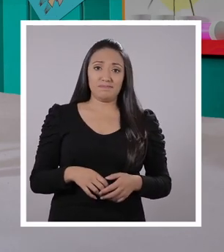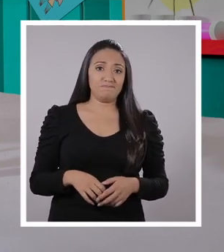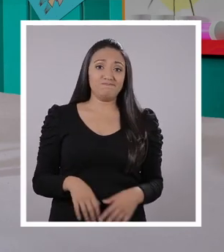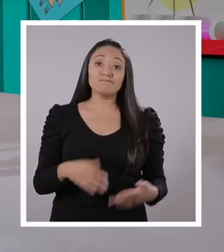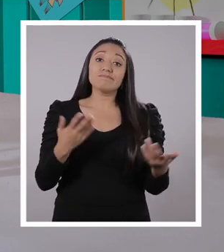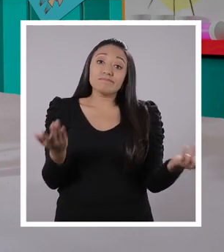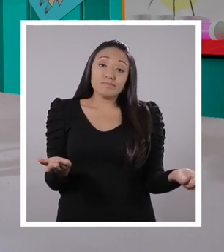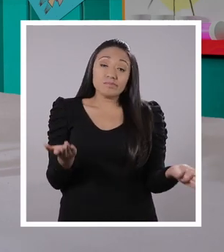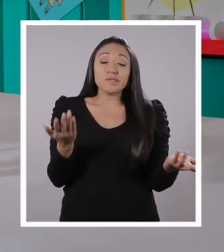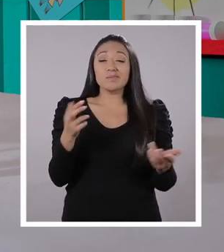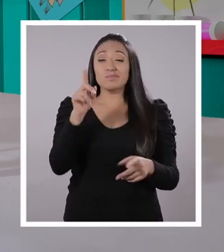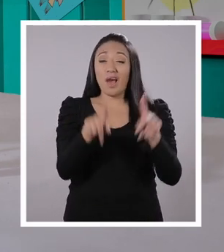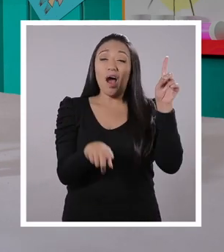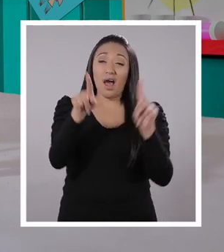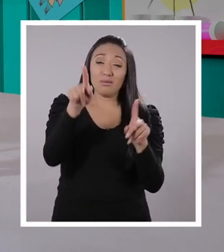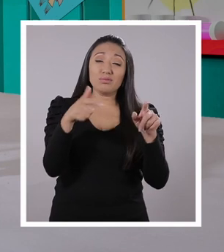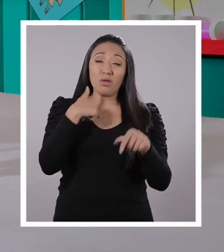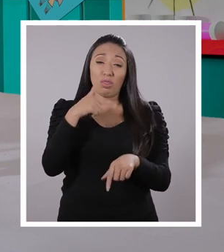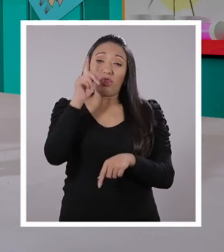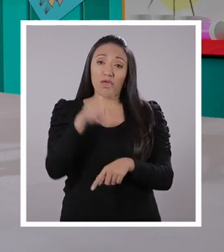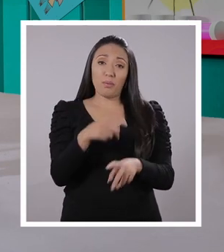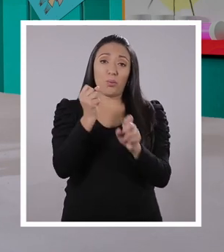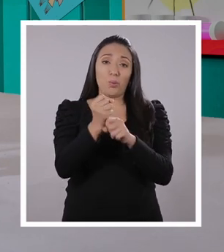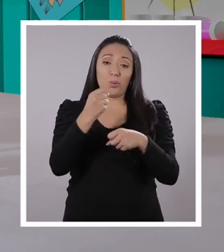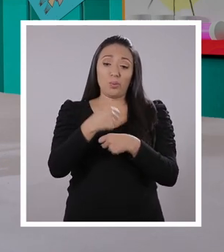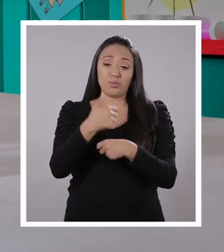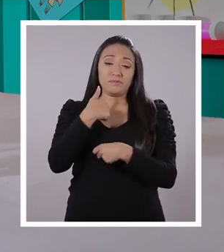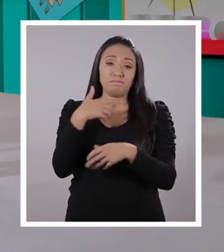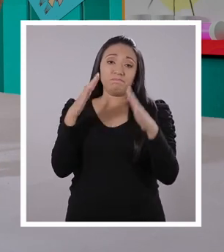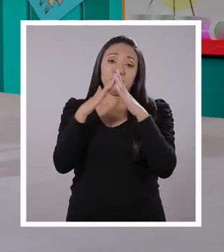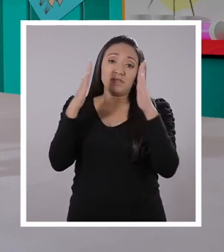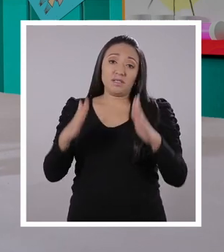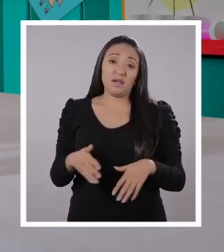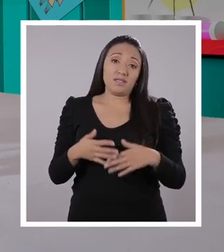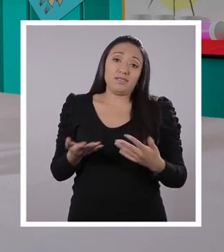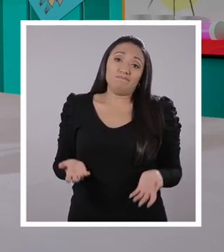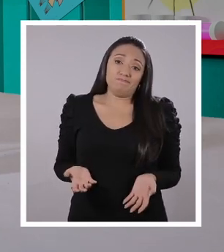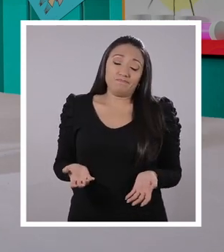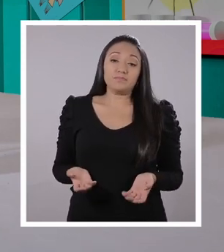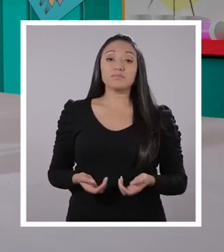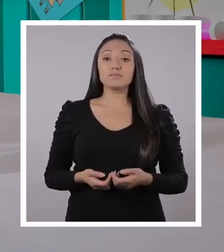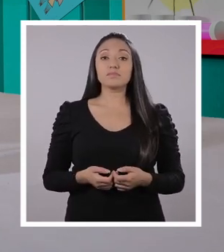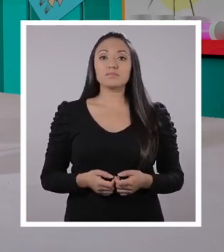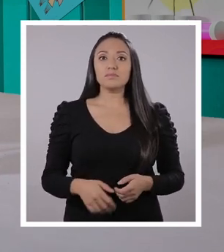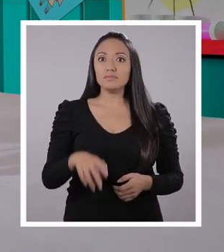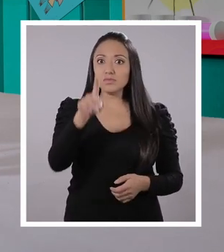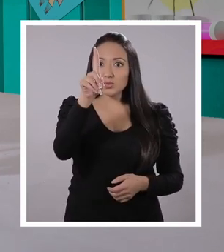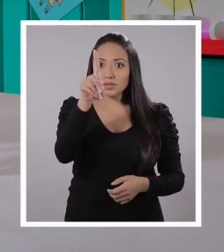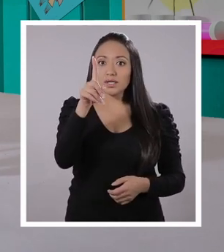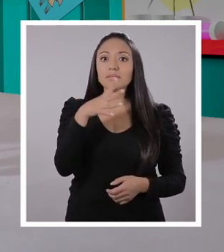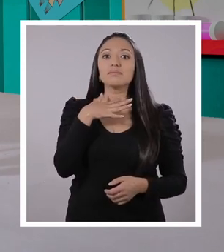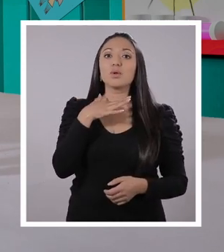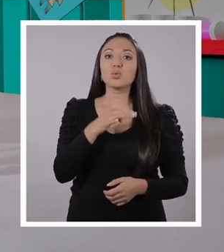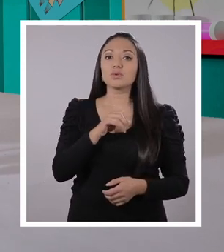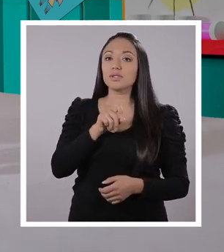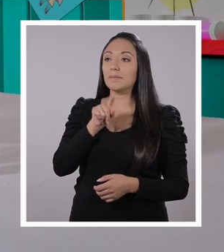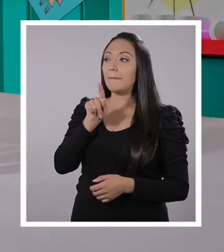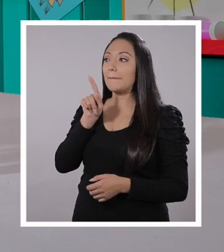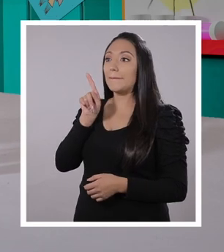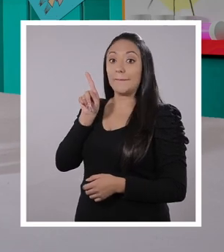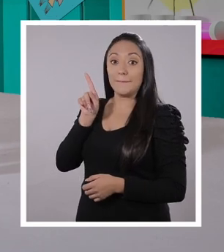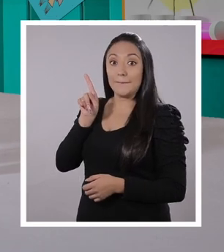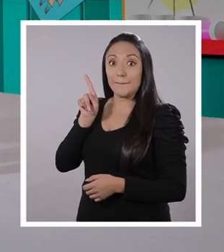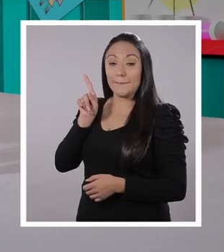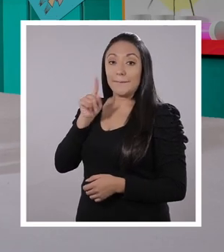tenemos responsabilidades que cumplir en casa. Pues así nos toca. Pero hay una que me fascina. Es esta de acá.